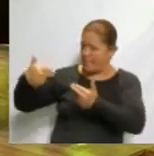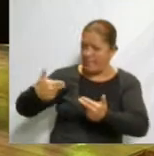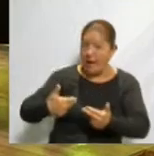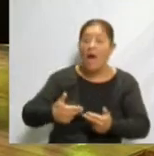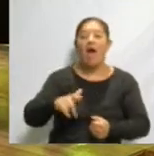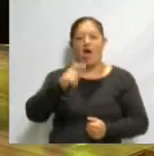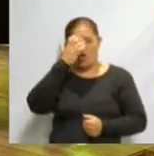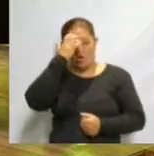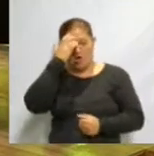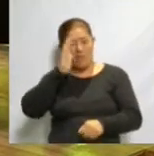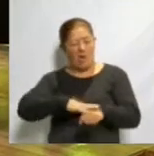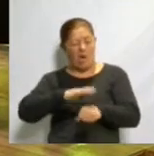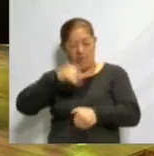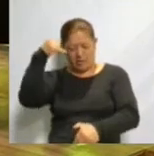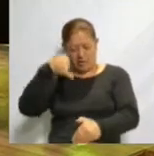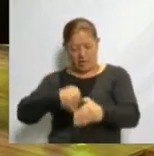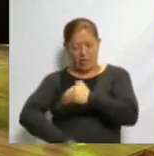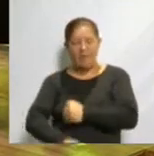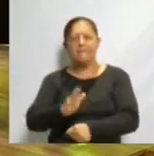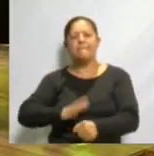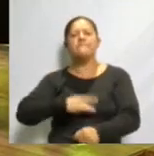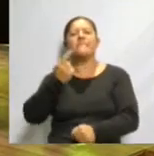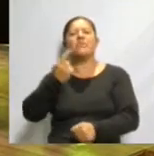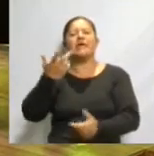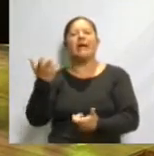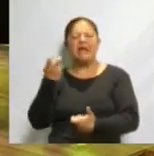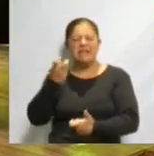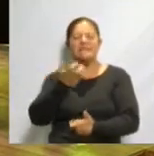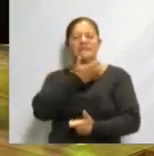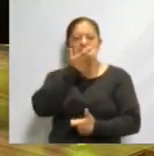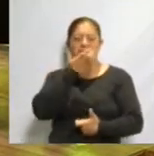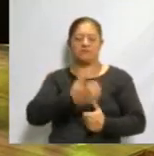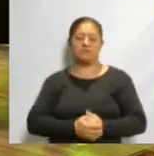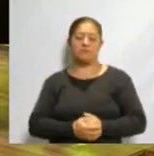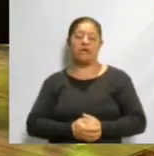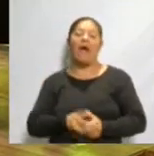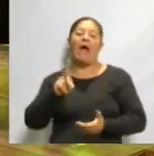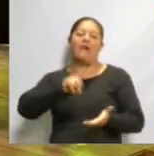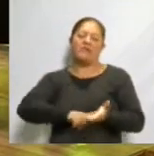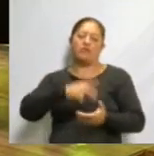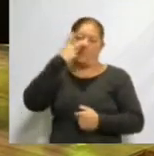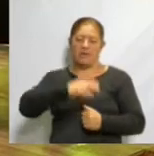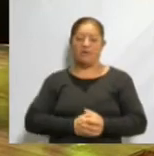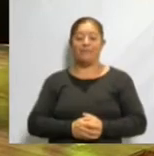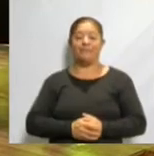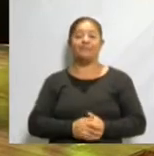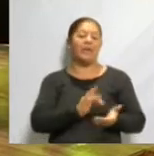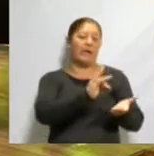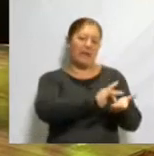fondo del porqué de este tipo de tradiciones aquí en nuestro país. Muchas gracias por